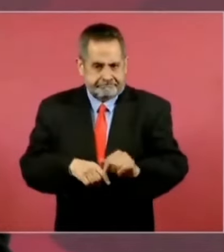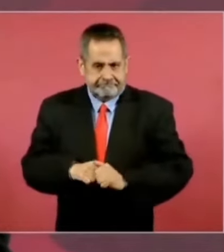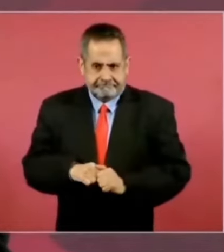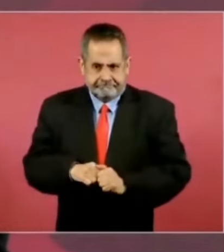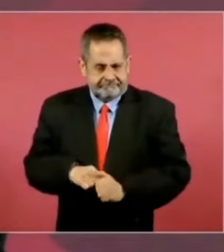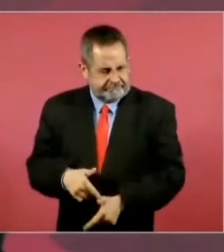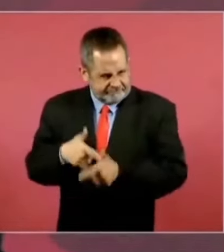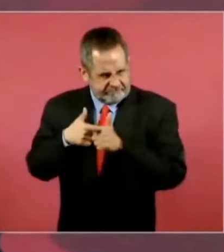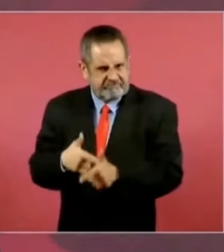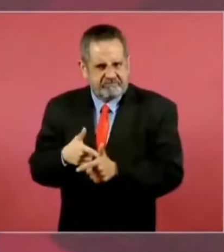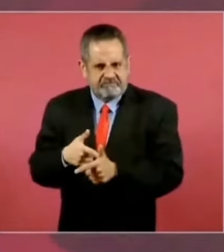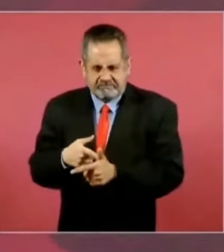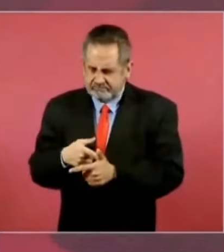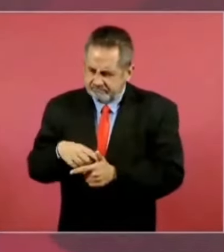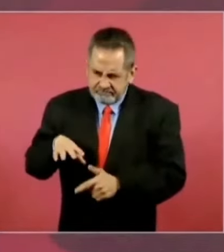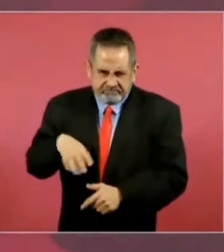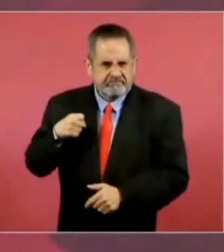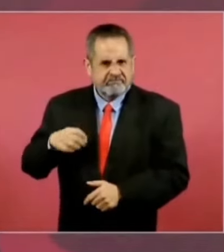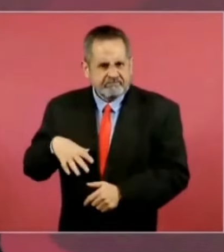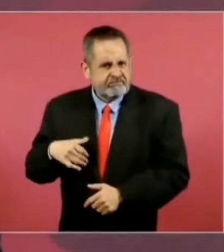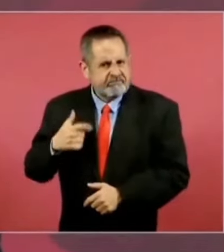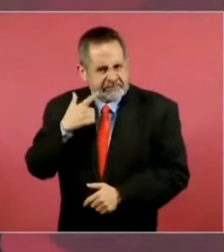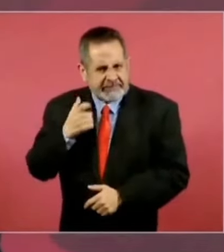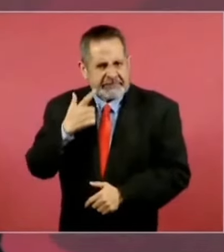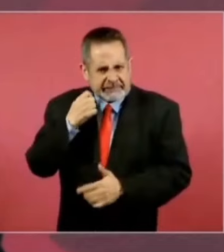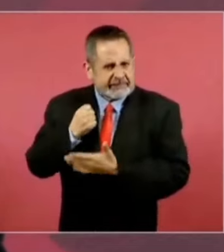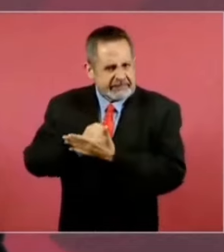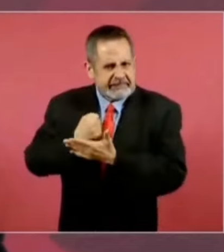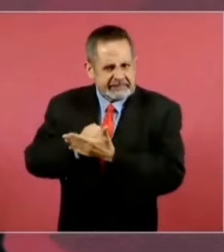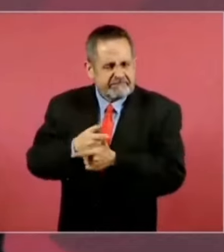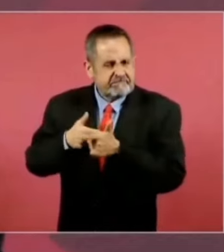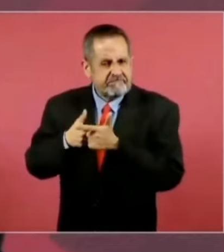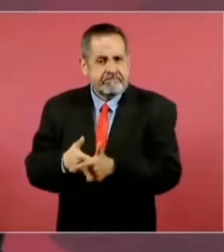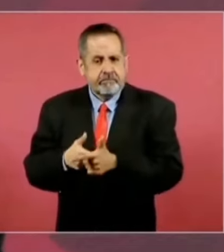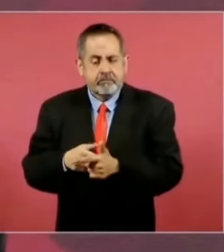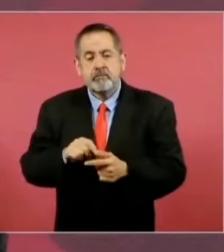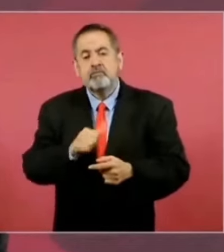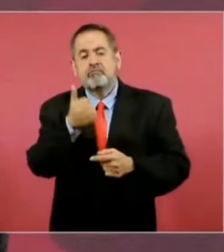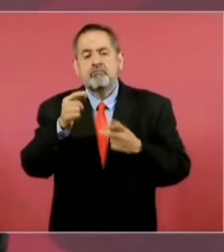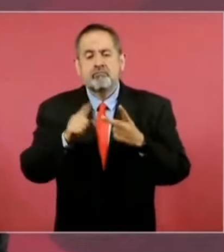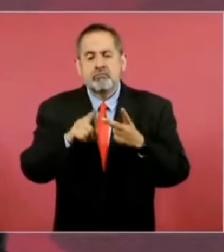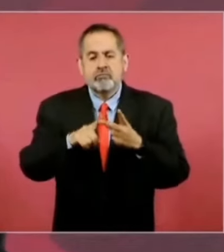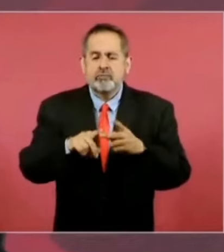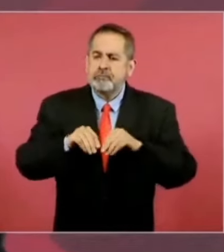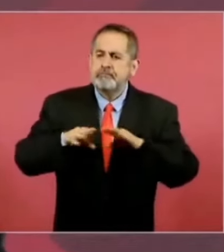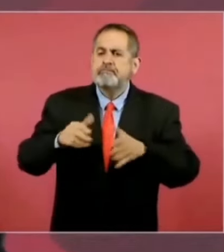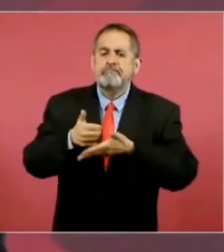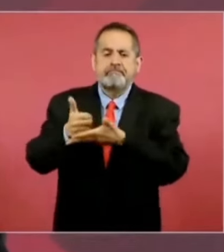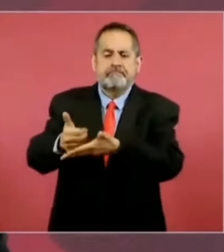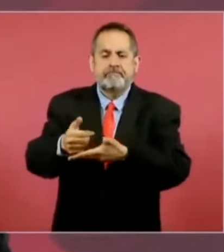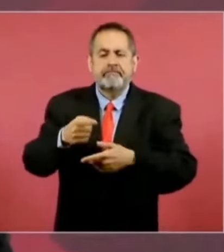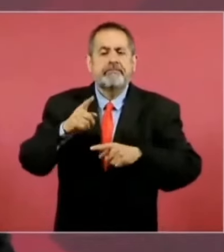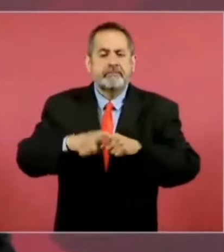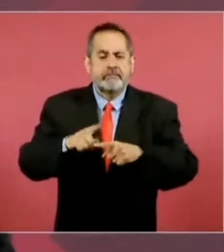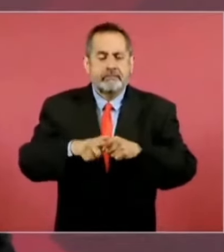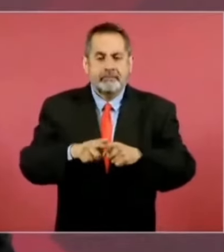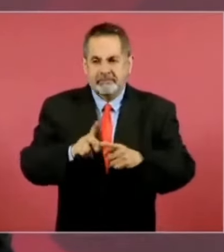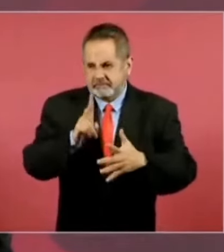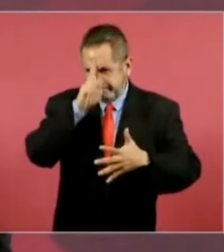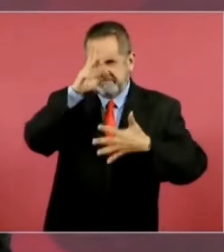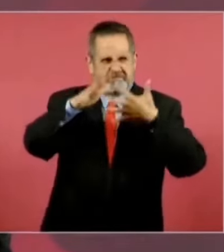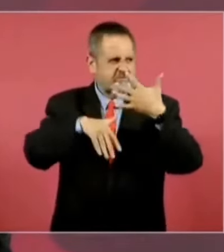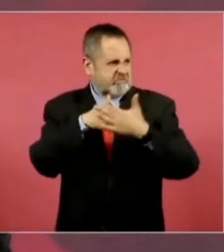Seguir luchando. Y otras cosas también que creo que va a ayudarles mucho es la no violencia.